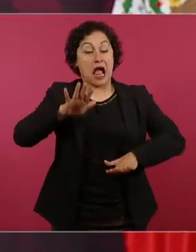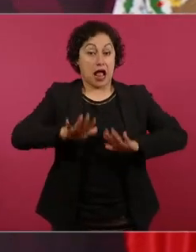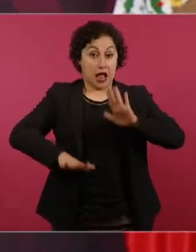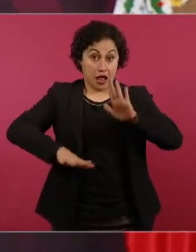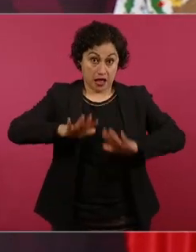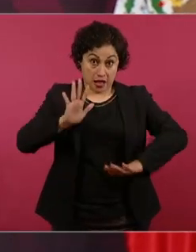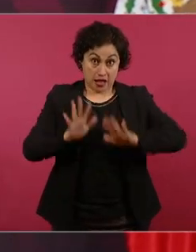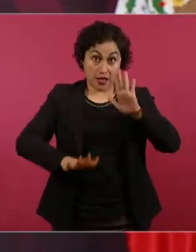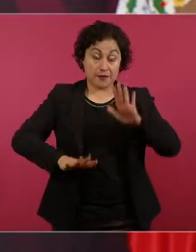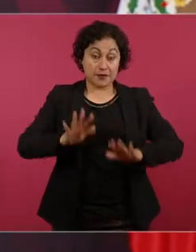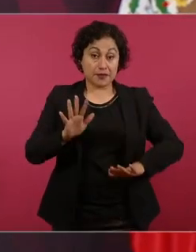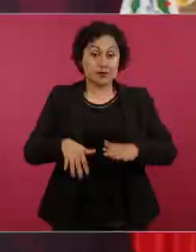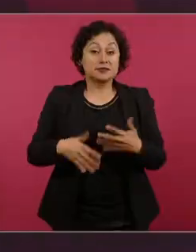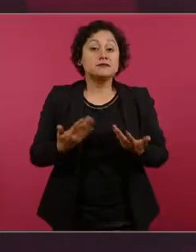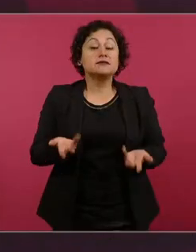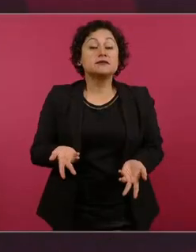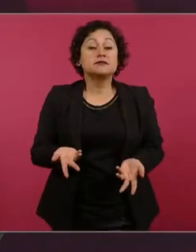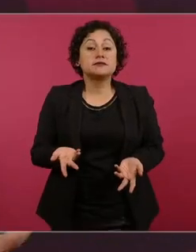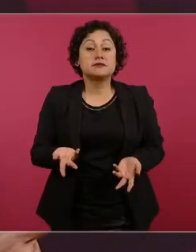son